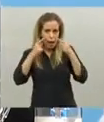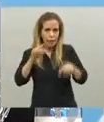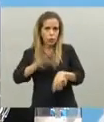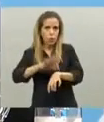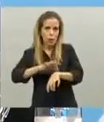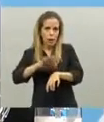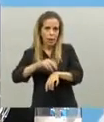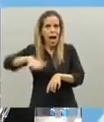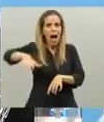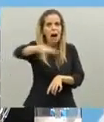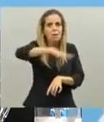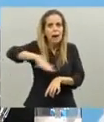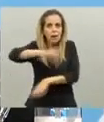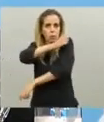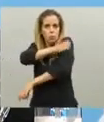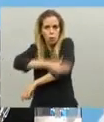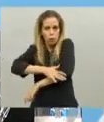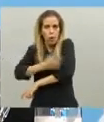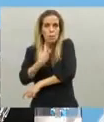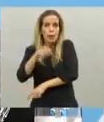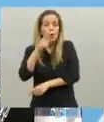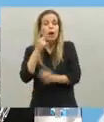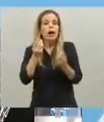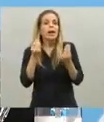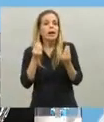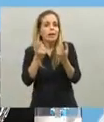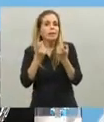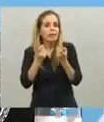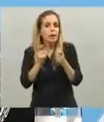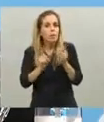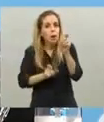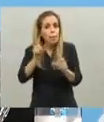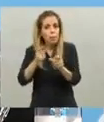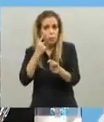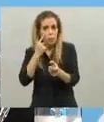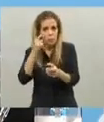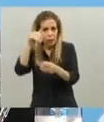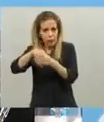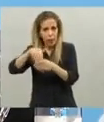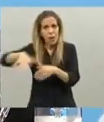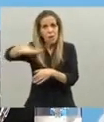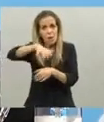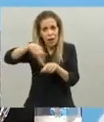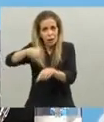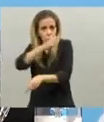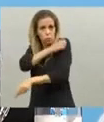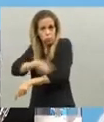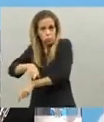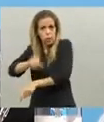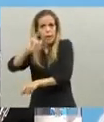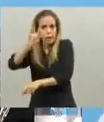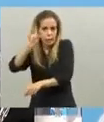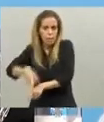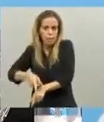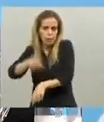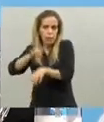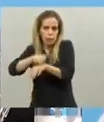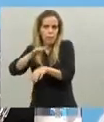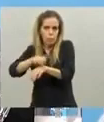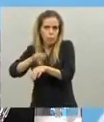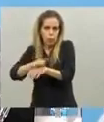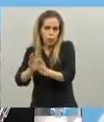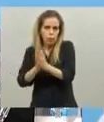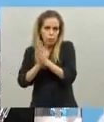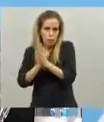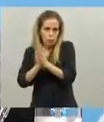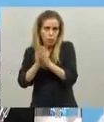pero necesitamos que quienes habiten allí entiendan que hay una parte que tienen que hacer ellos vamos a estar